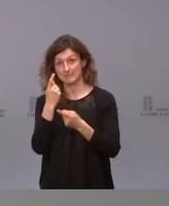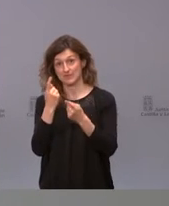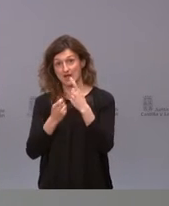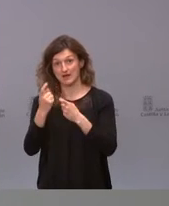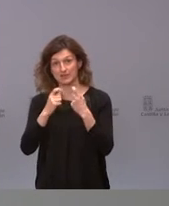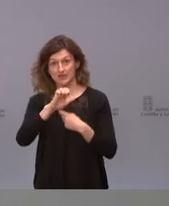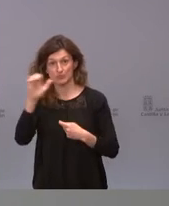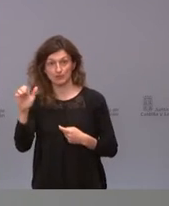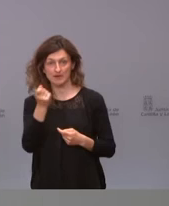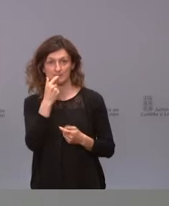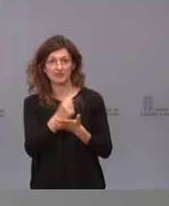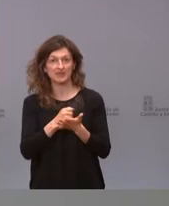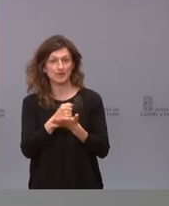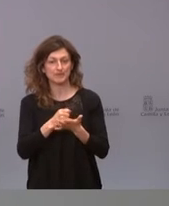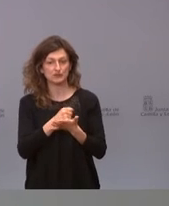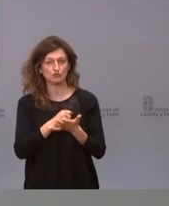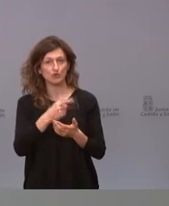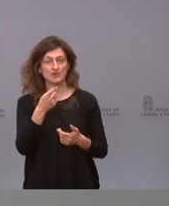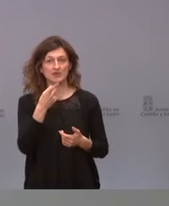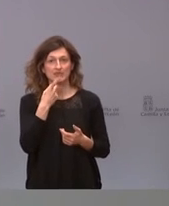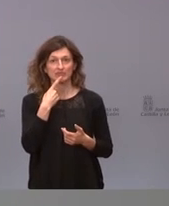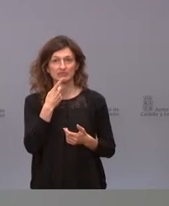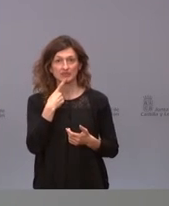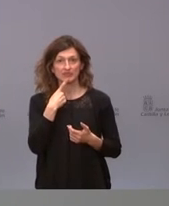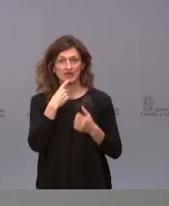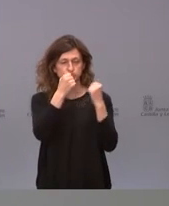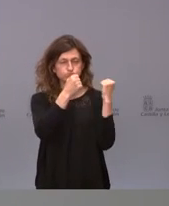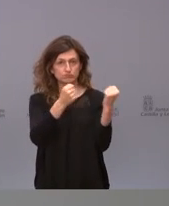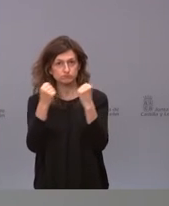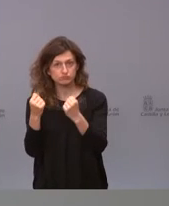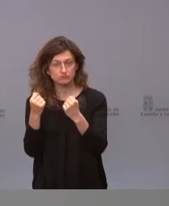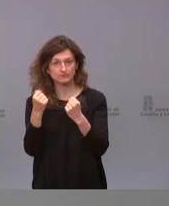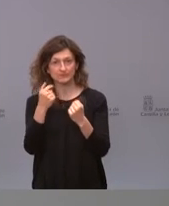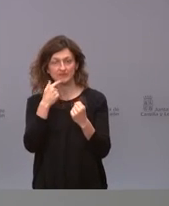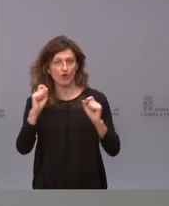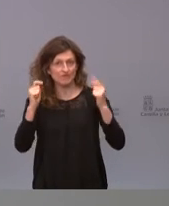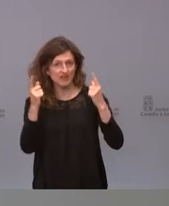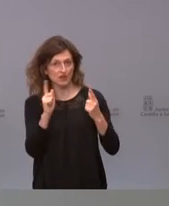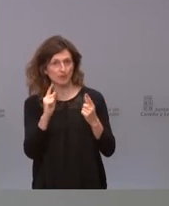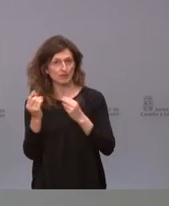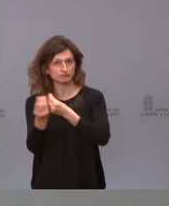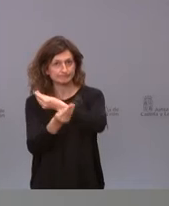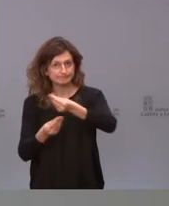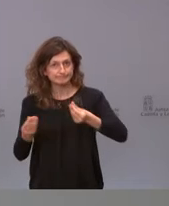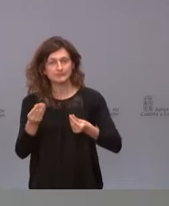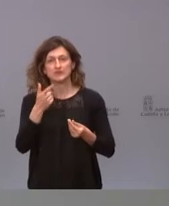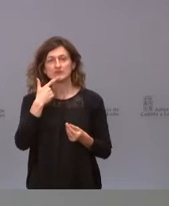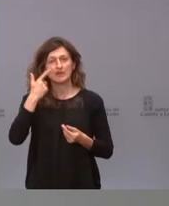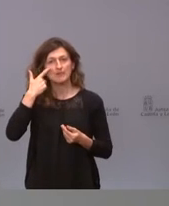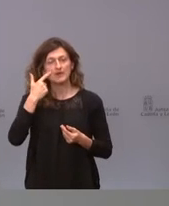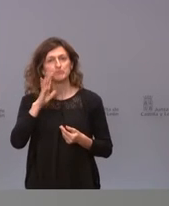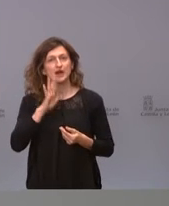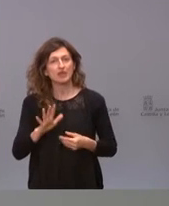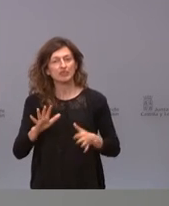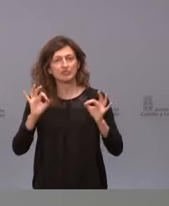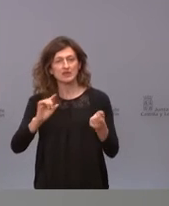del Medicamento, estaban diciendo algunos de sus expertos, no de manera oficial, pero que sí podía dar la impresión que